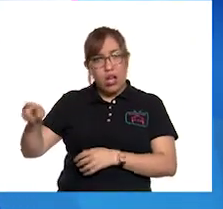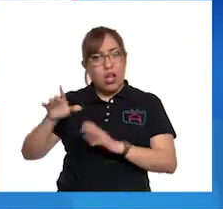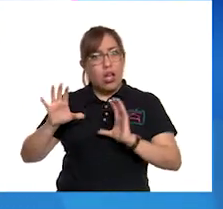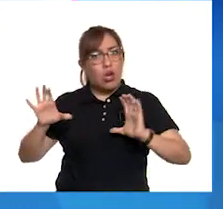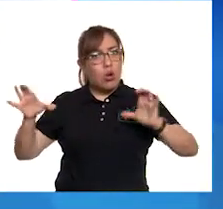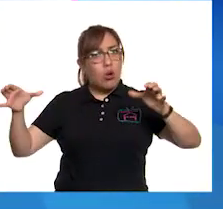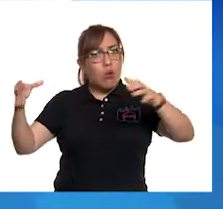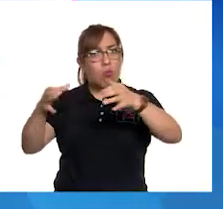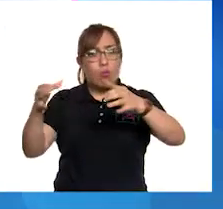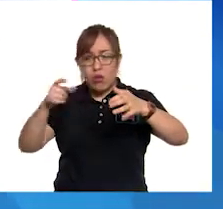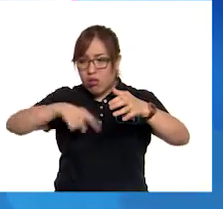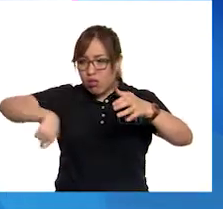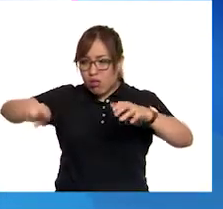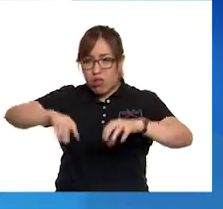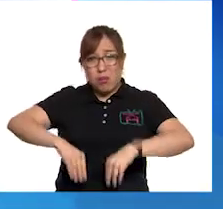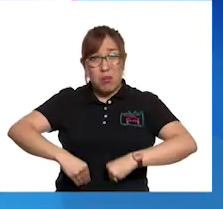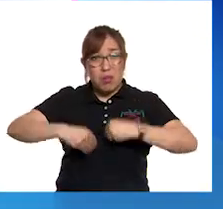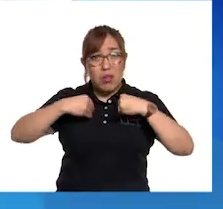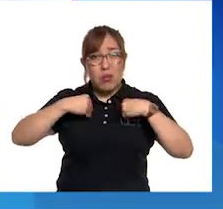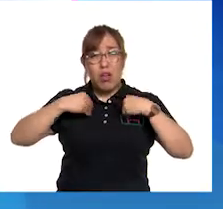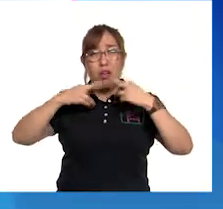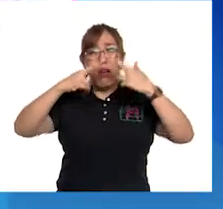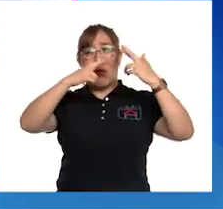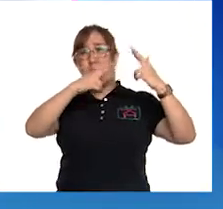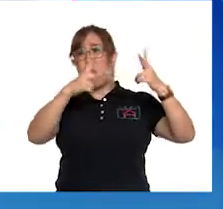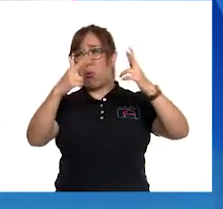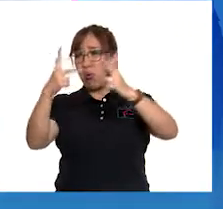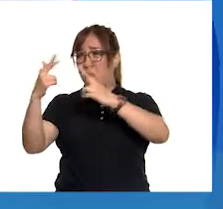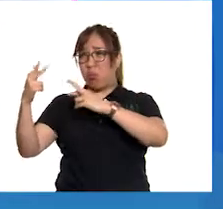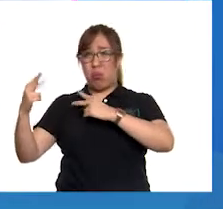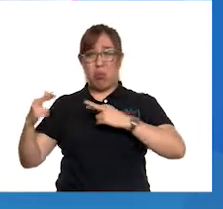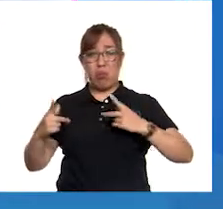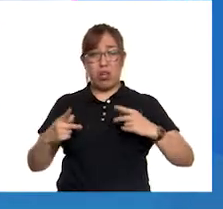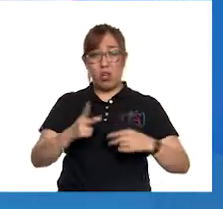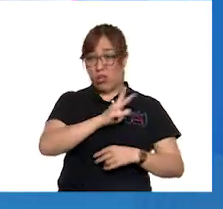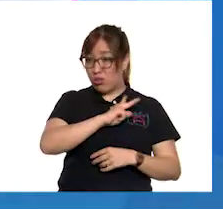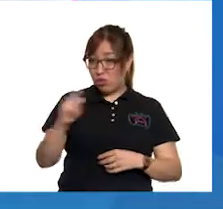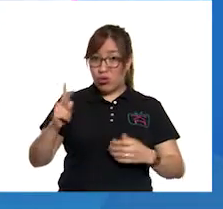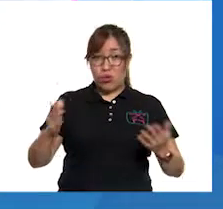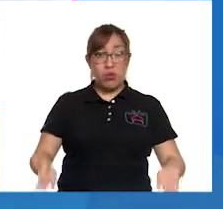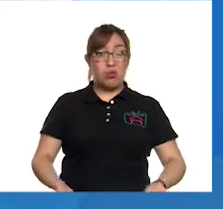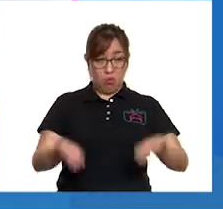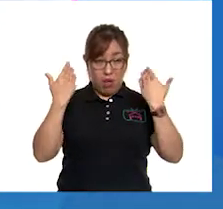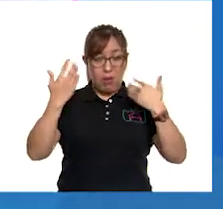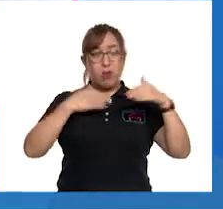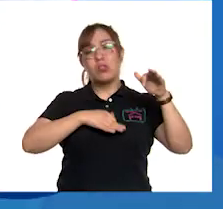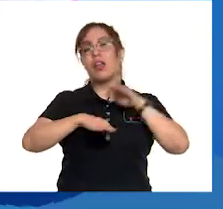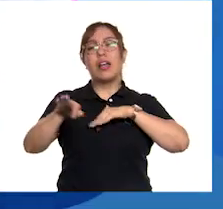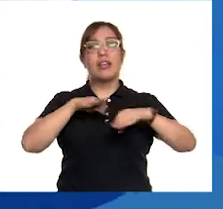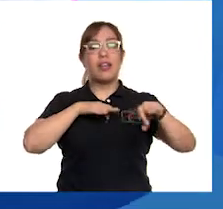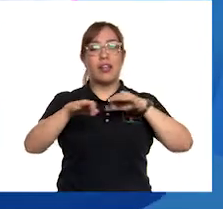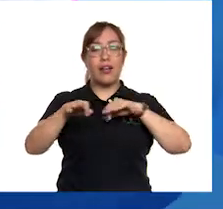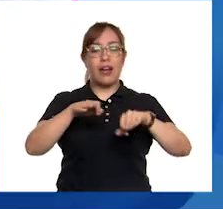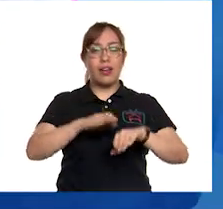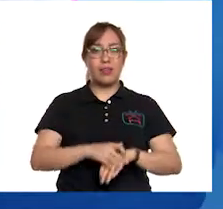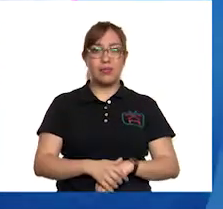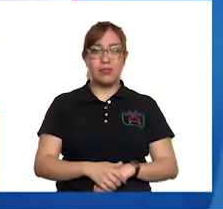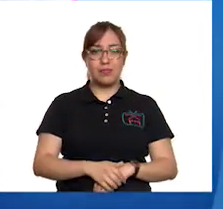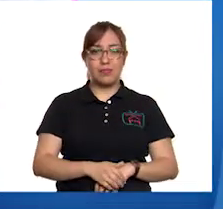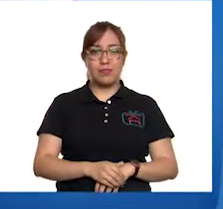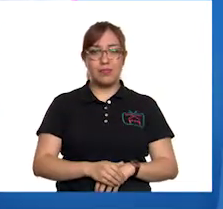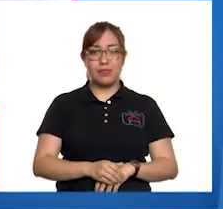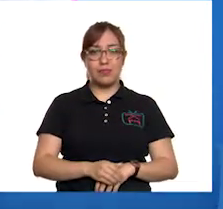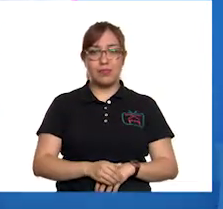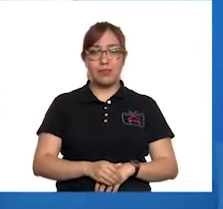devastada por la tormenta. ¡Todos a trabajar! Dijo enanito Marimandón. Y